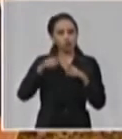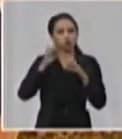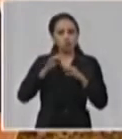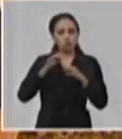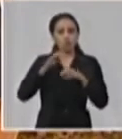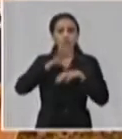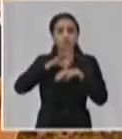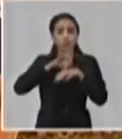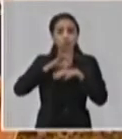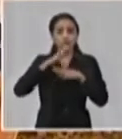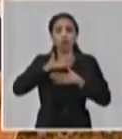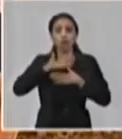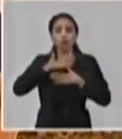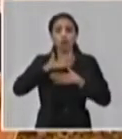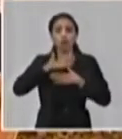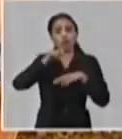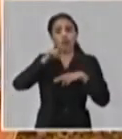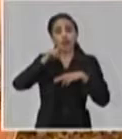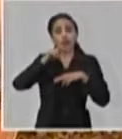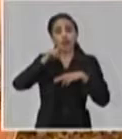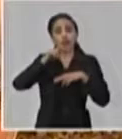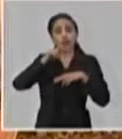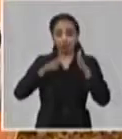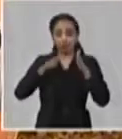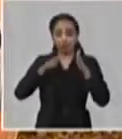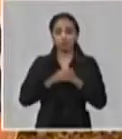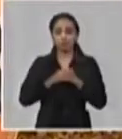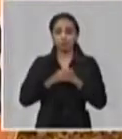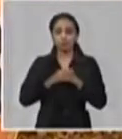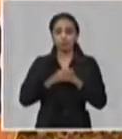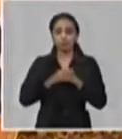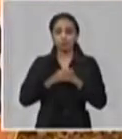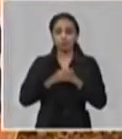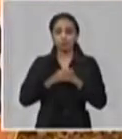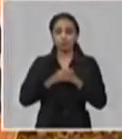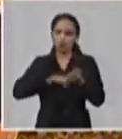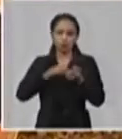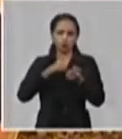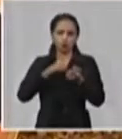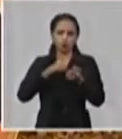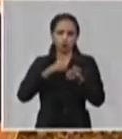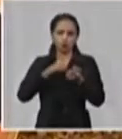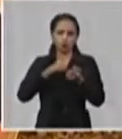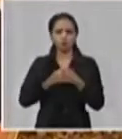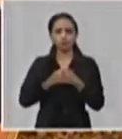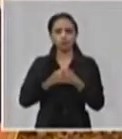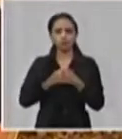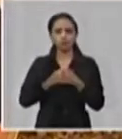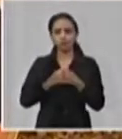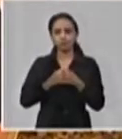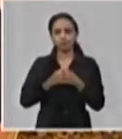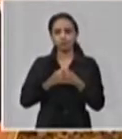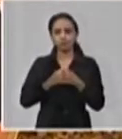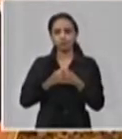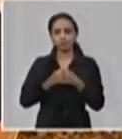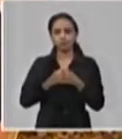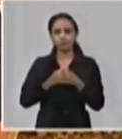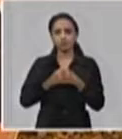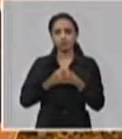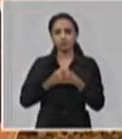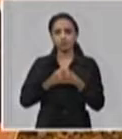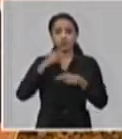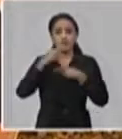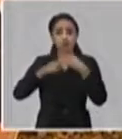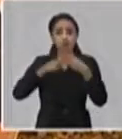respiratorios en esta etapa estacional, que normalmente tienden a crecer. Están elaborados también,